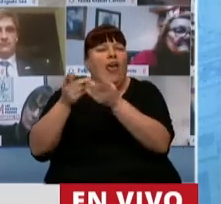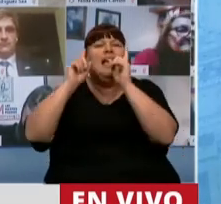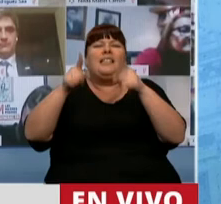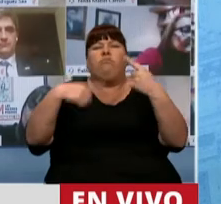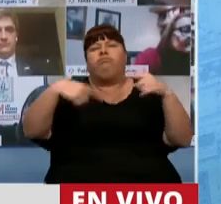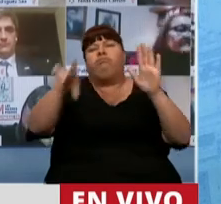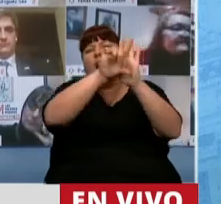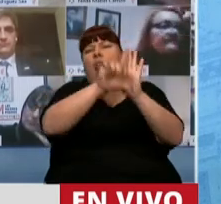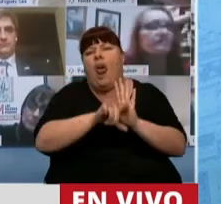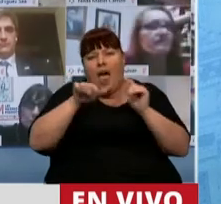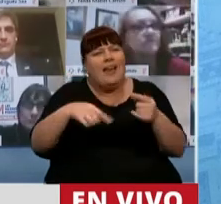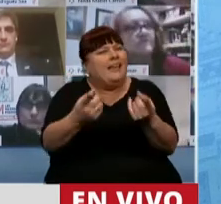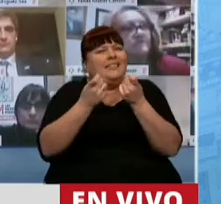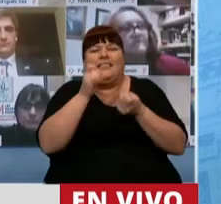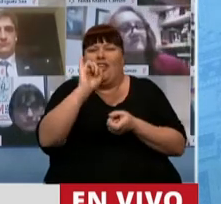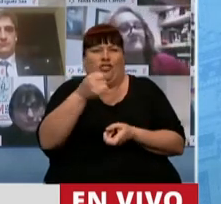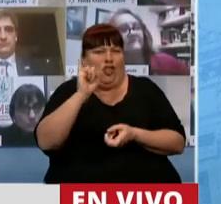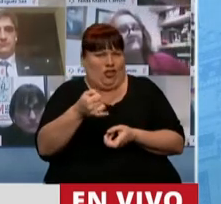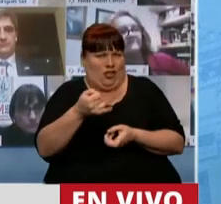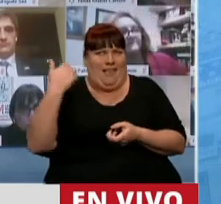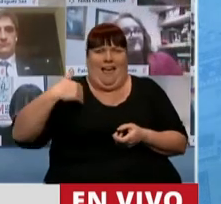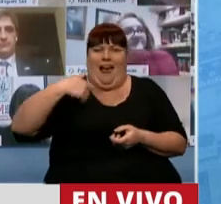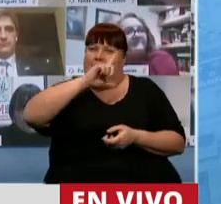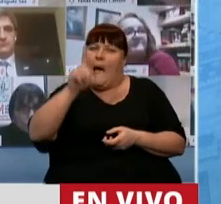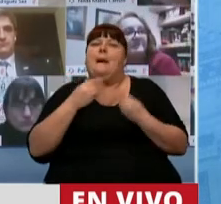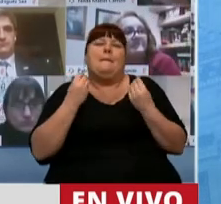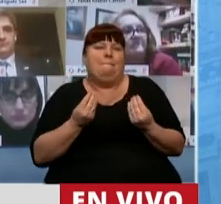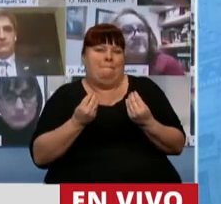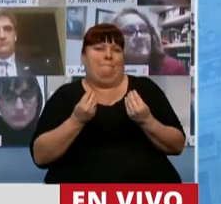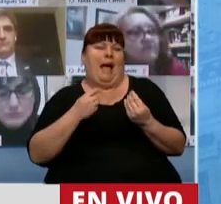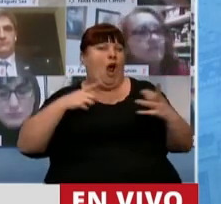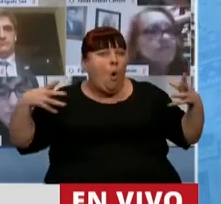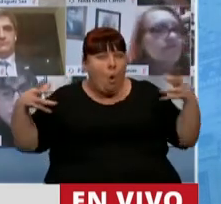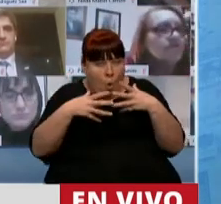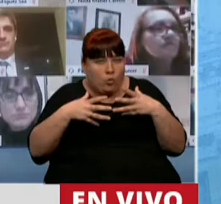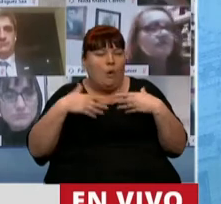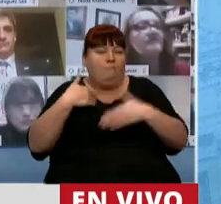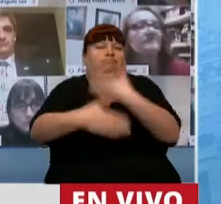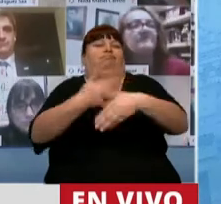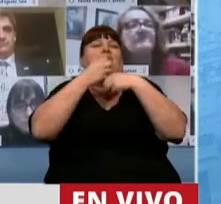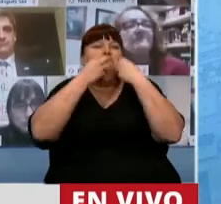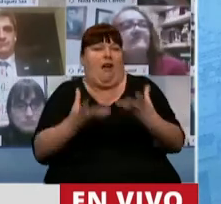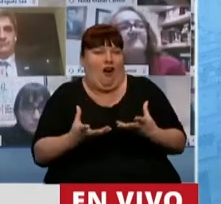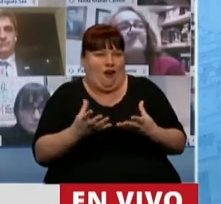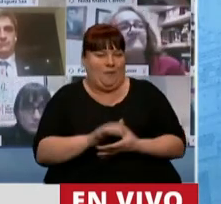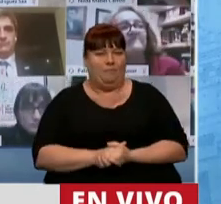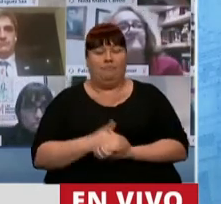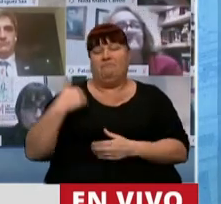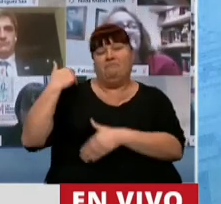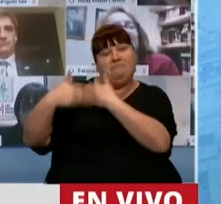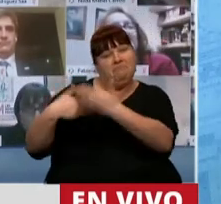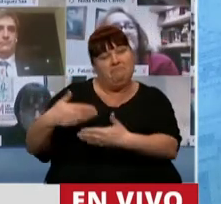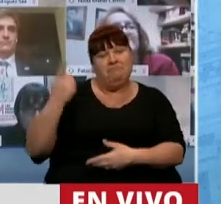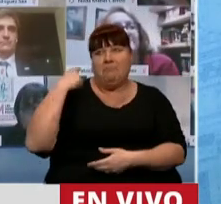tantas otras leyes que hoy están necesitando nuestra Argentina para poder, entre todos, poder salir adelante. Estos días,